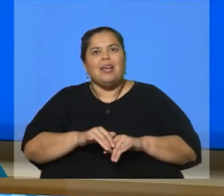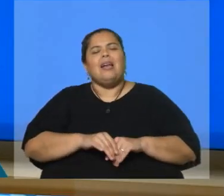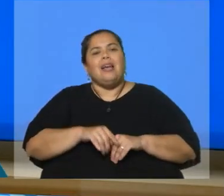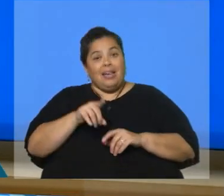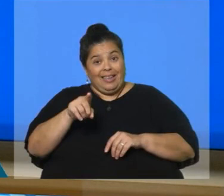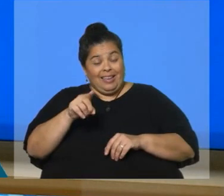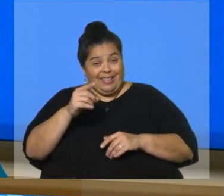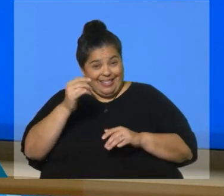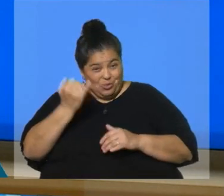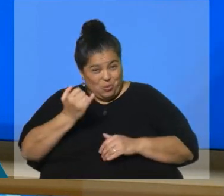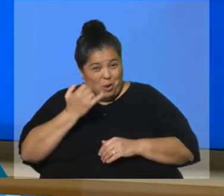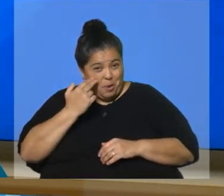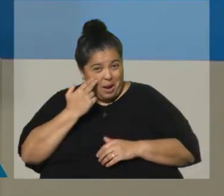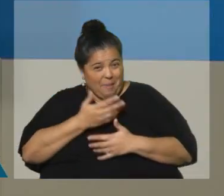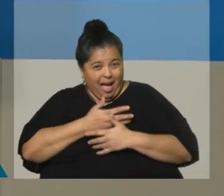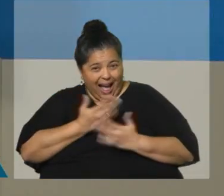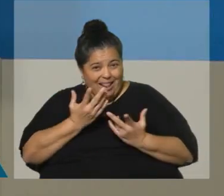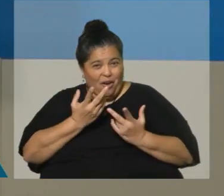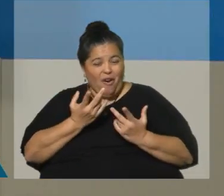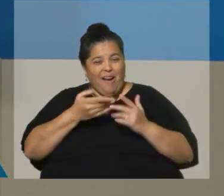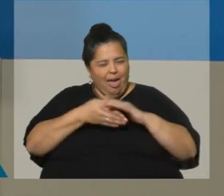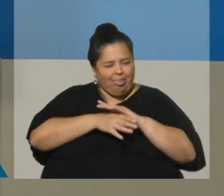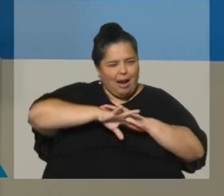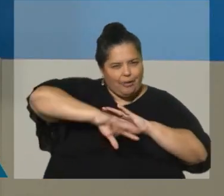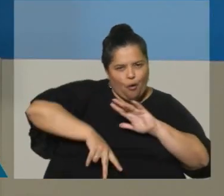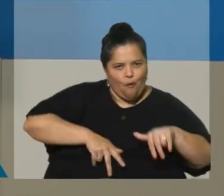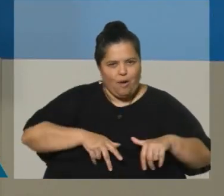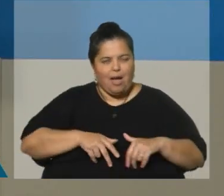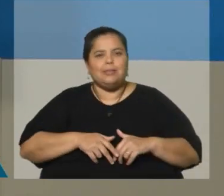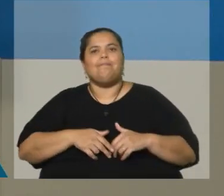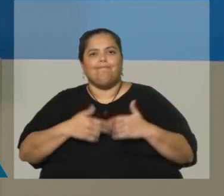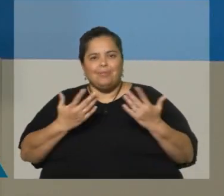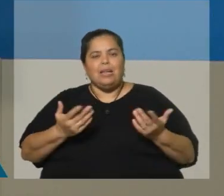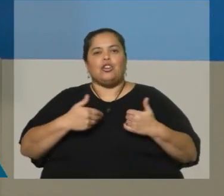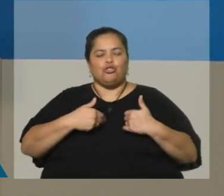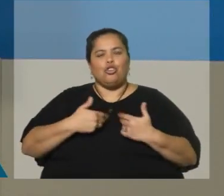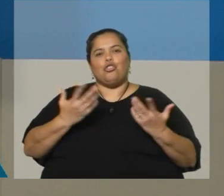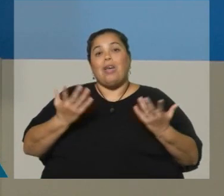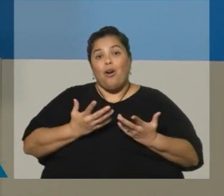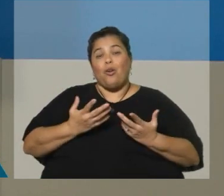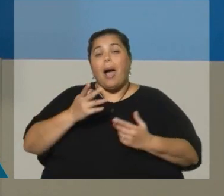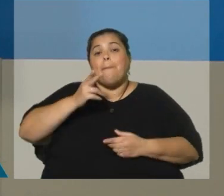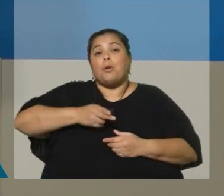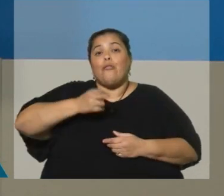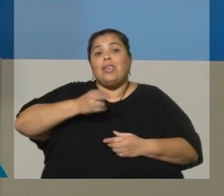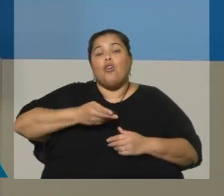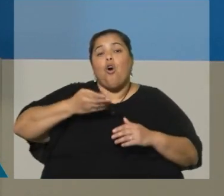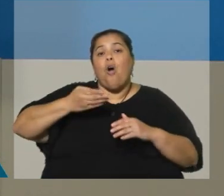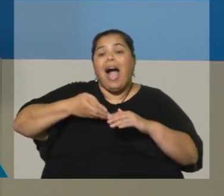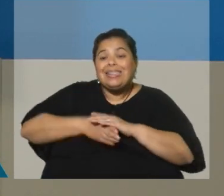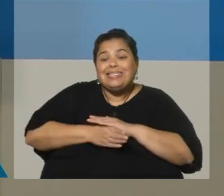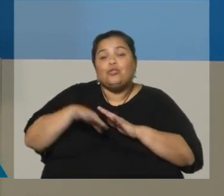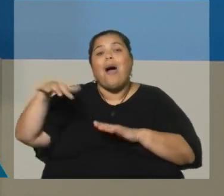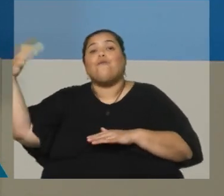de moda esto de los hackers ahora? digamos, nosotros estamos prohibiendo el acceso de fuera del Uruguay